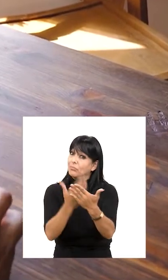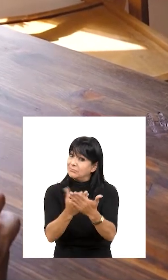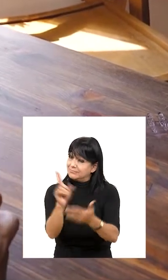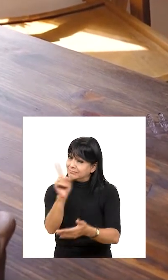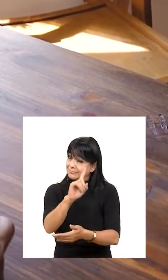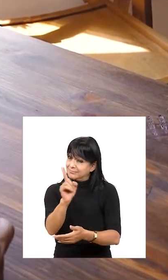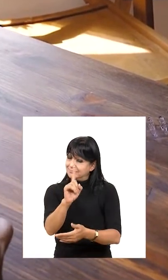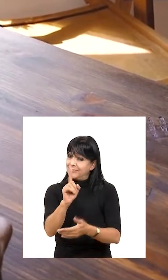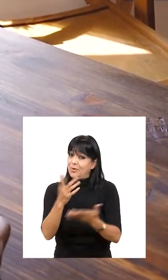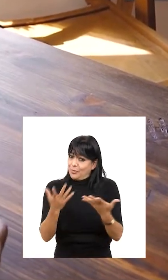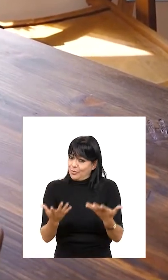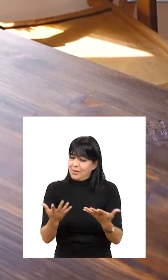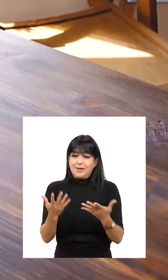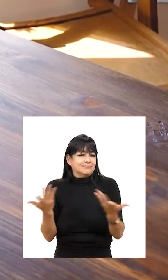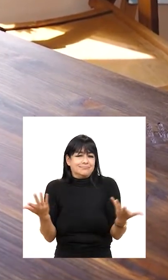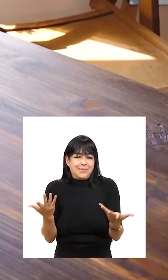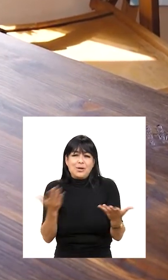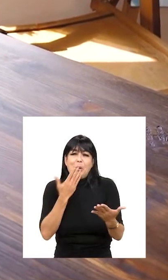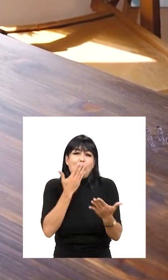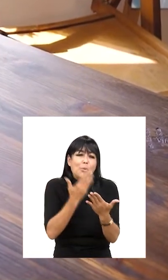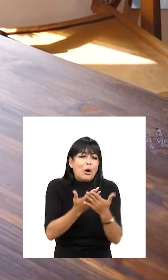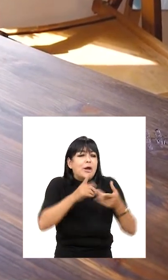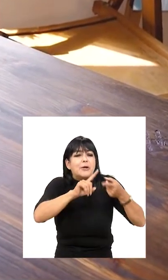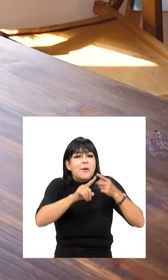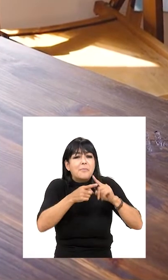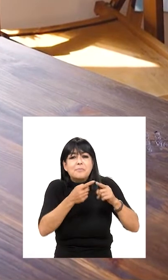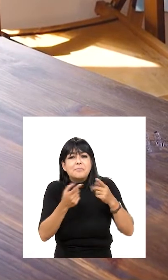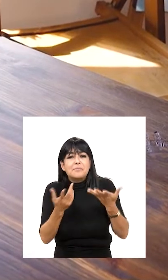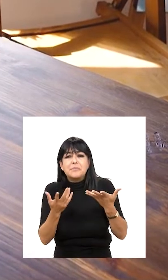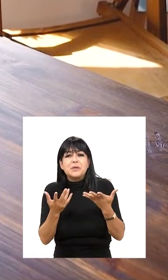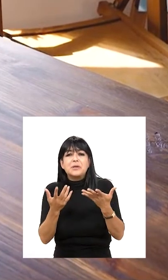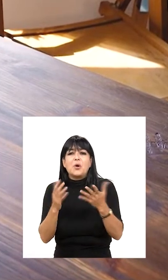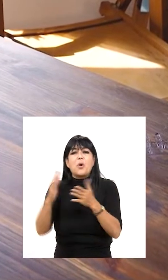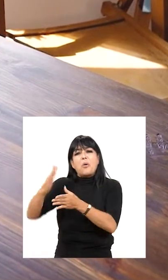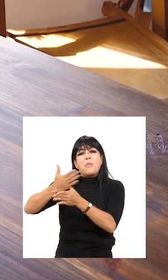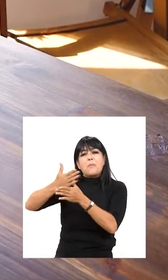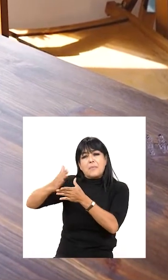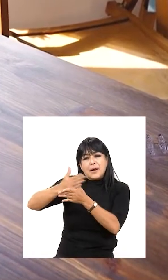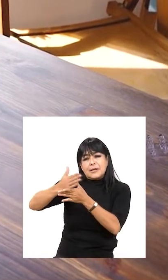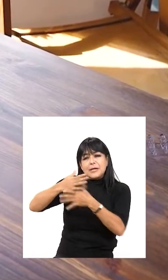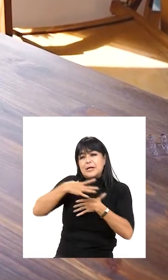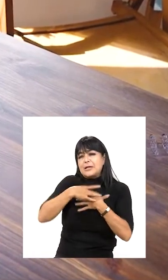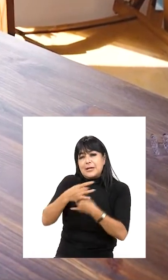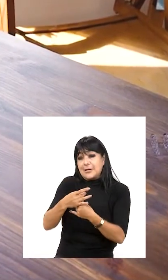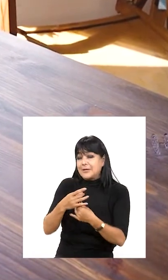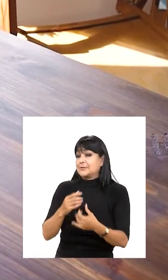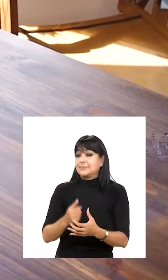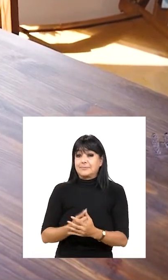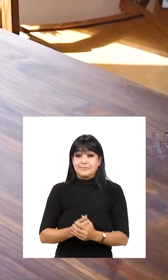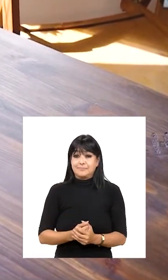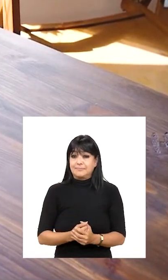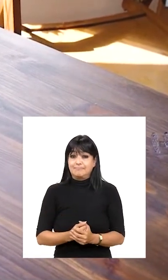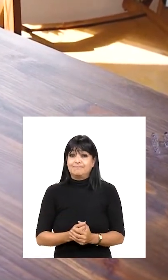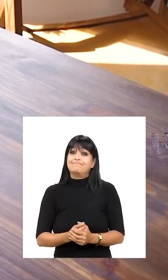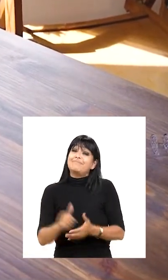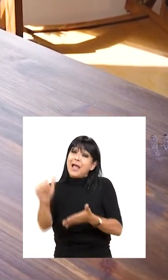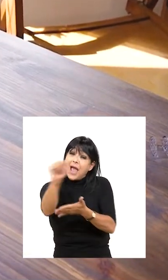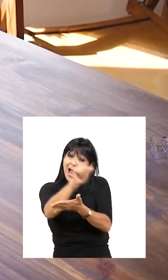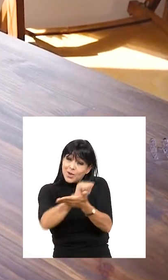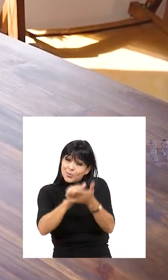entran en estos sitios lo hacen con el fin de hacer una amistad o compartir un interés en común.